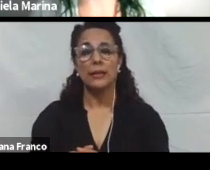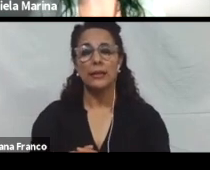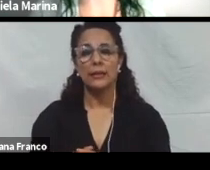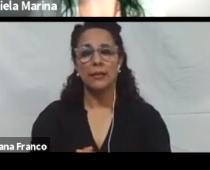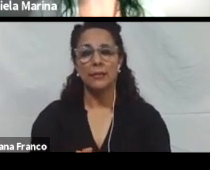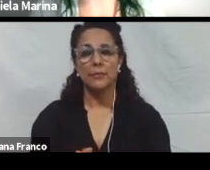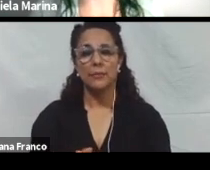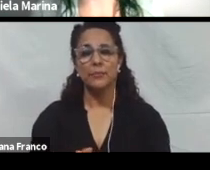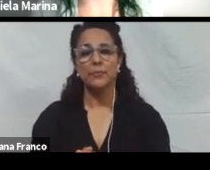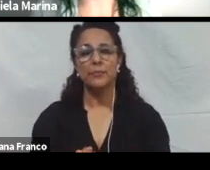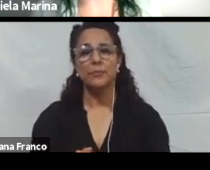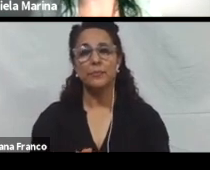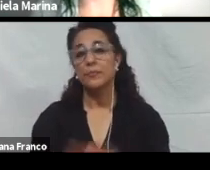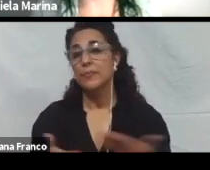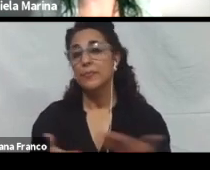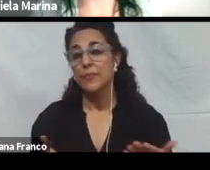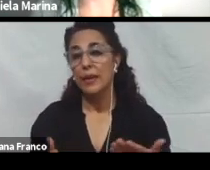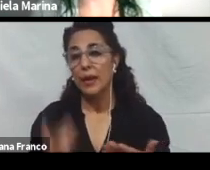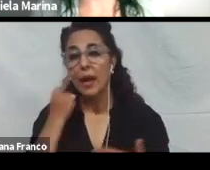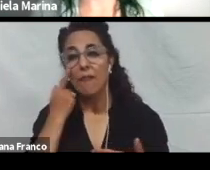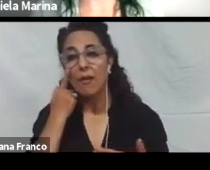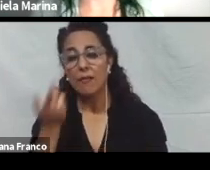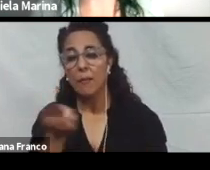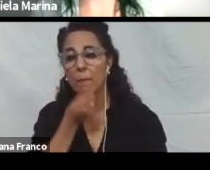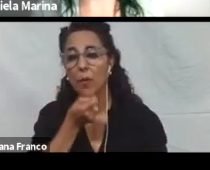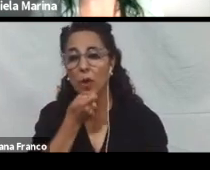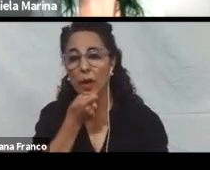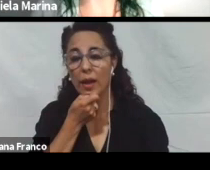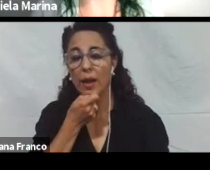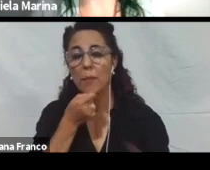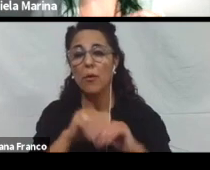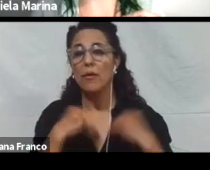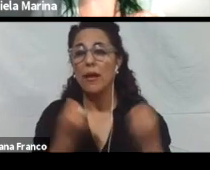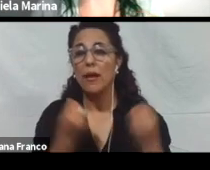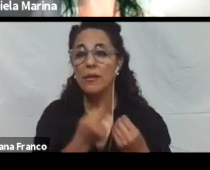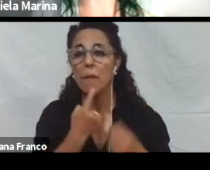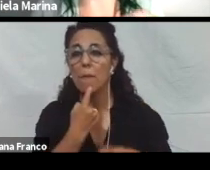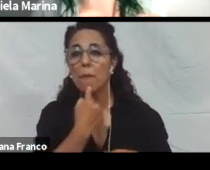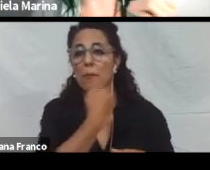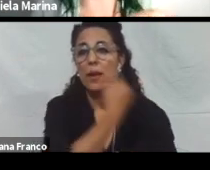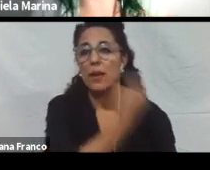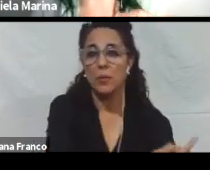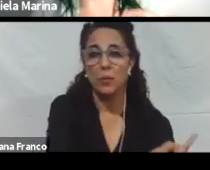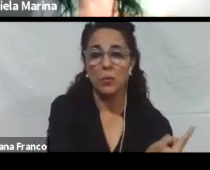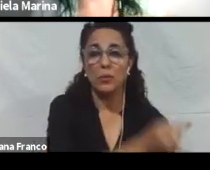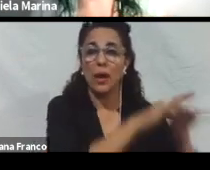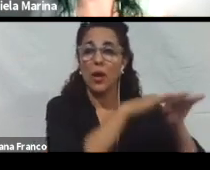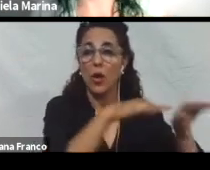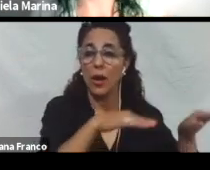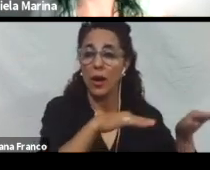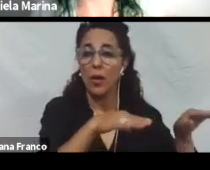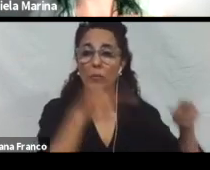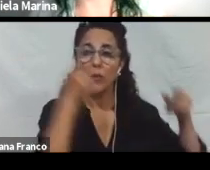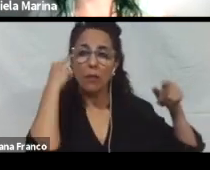Esto tiene que ver, por ejemplo, con realizar preguntas para reflexionar sobre su trabajo